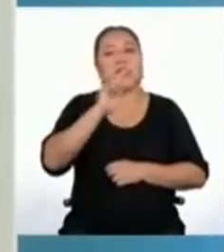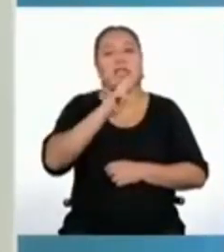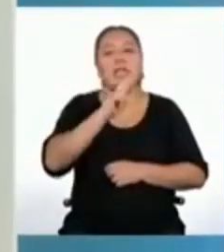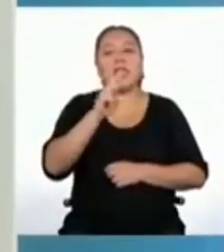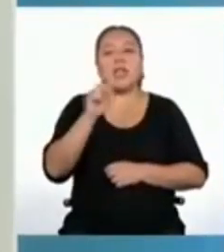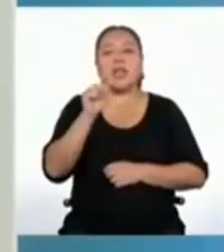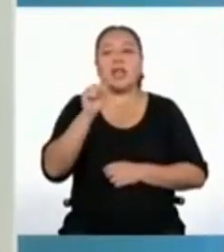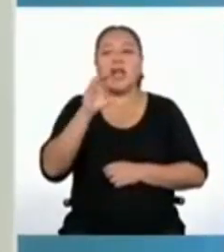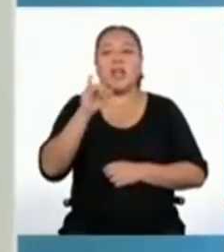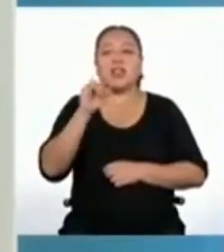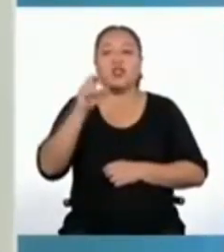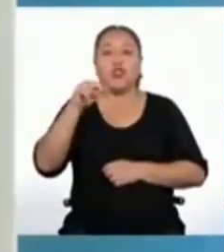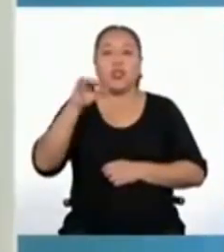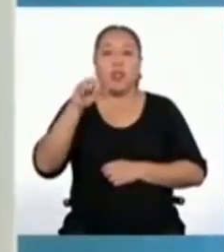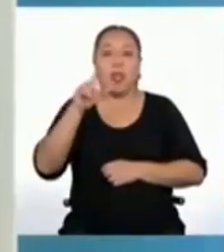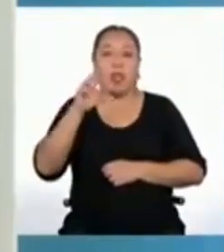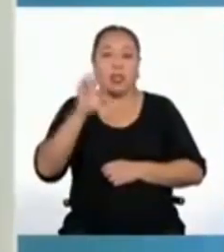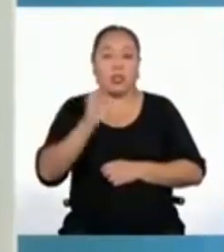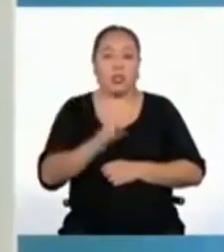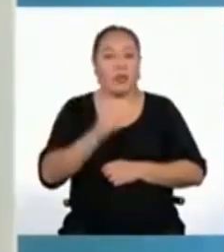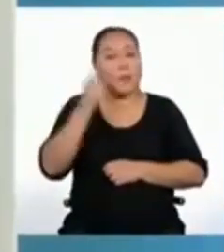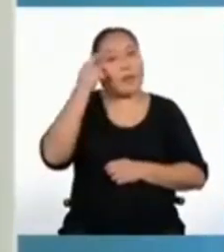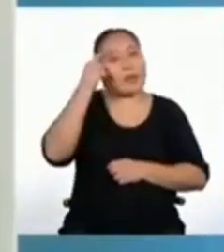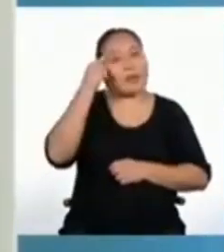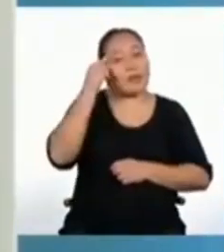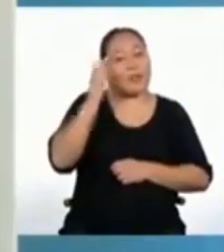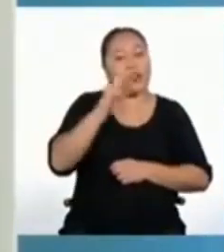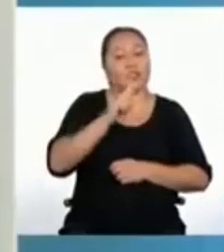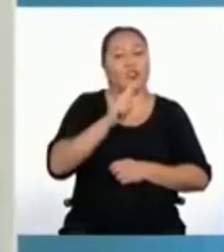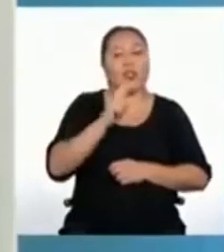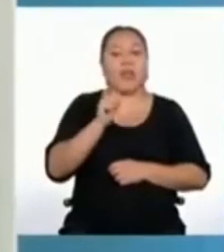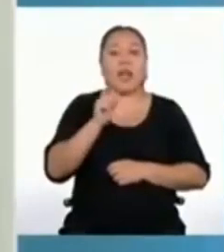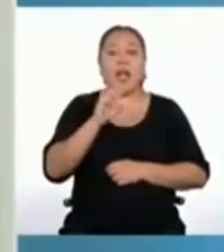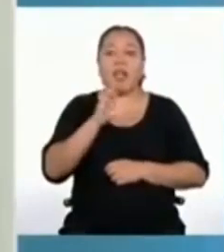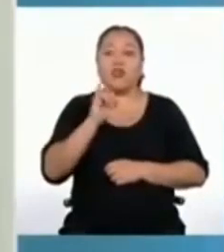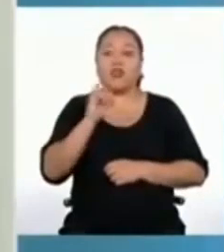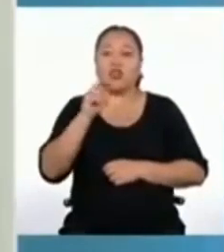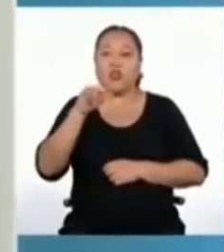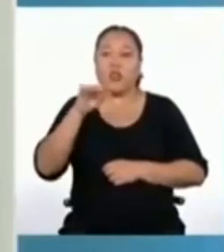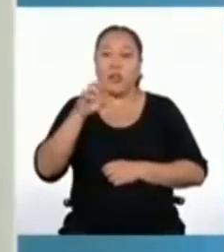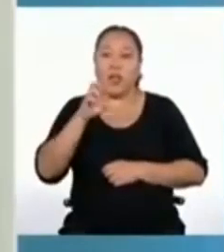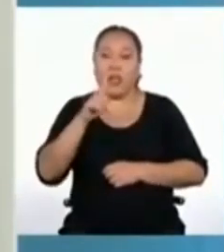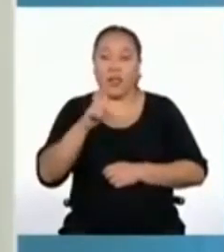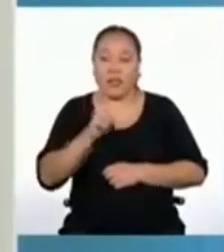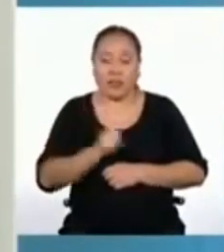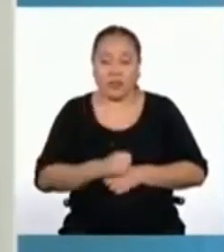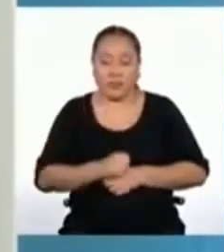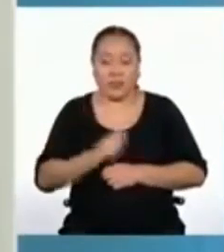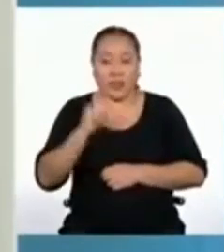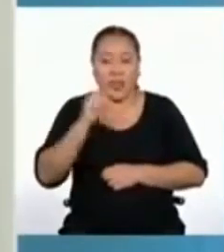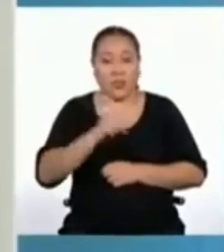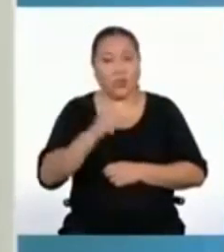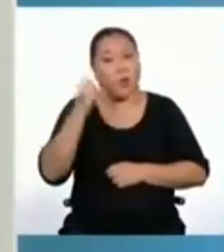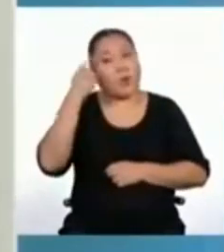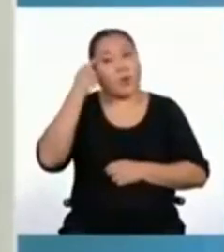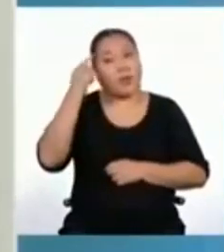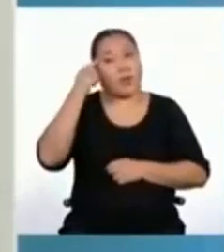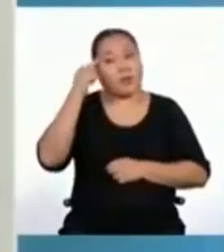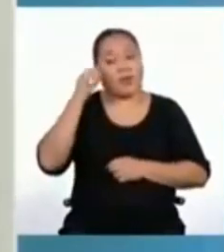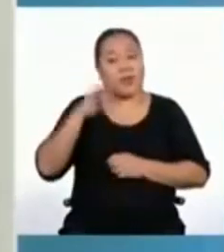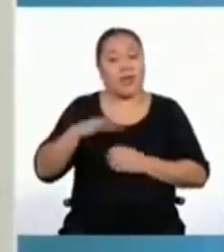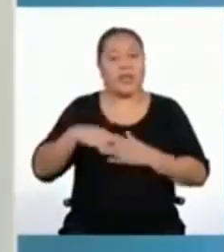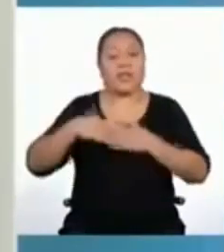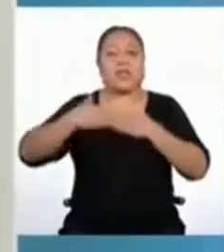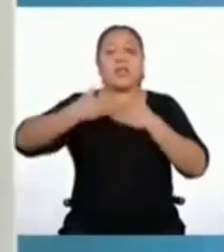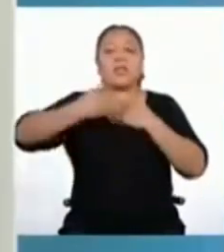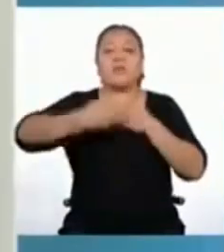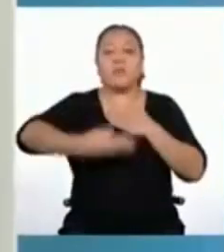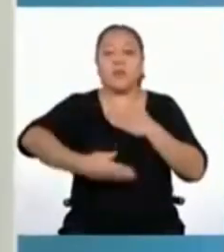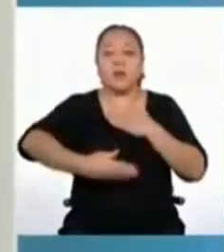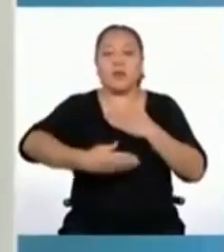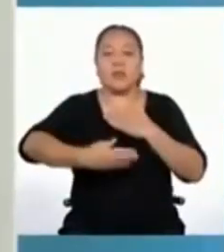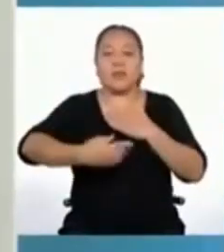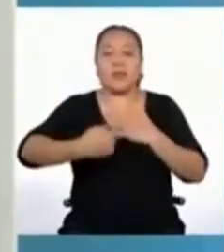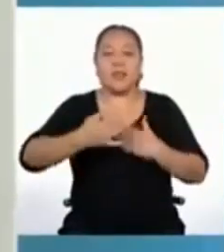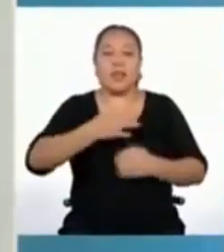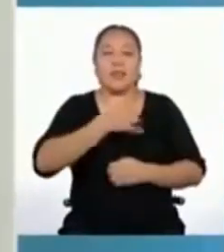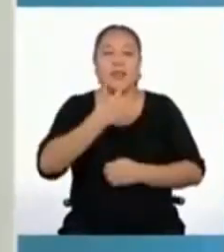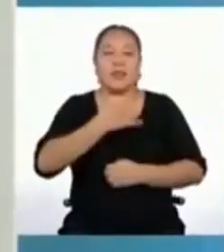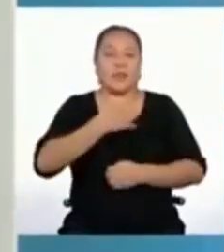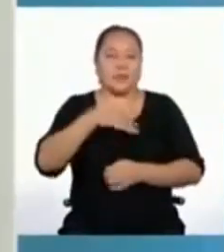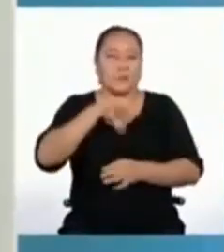y los racionales. Estos pensamientos pueden ocurrir luego de haber pasado por una